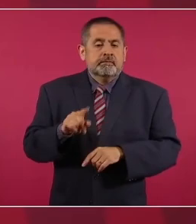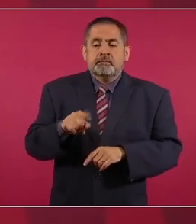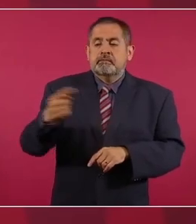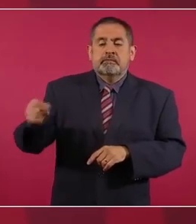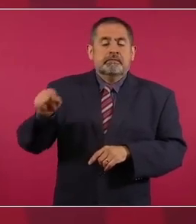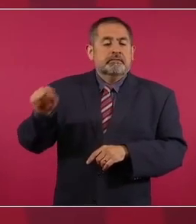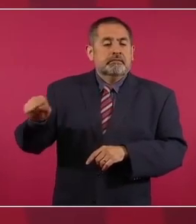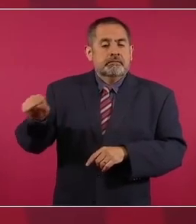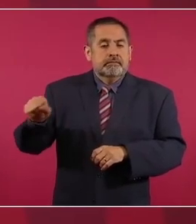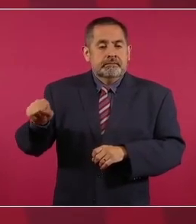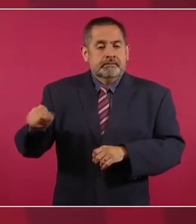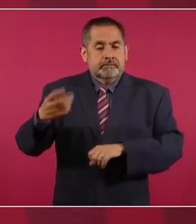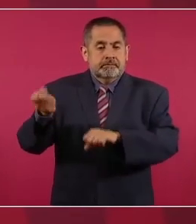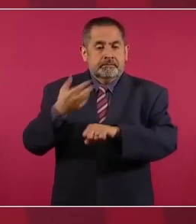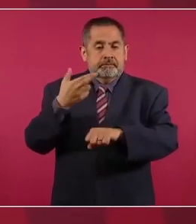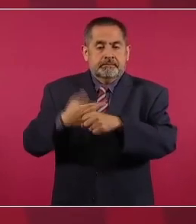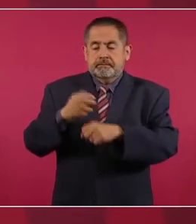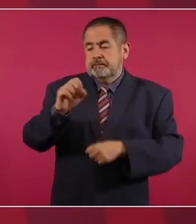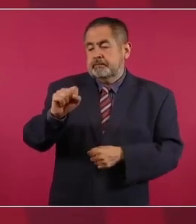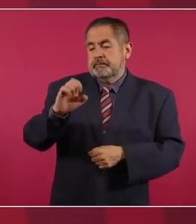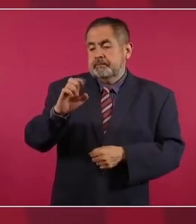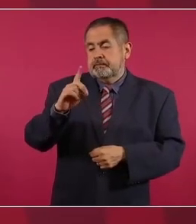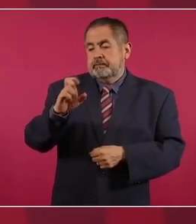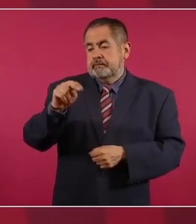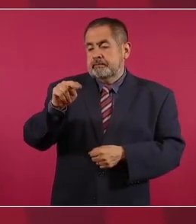de la Secretaría de la Defensa.